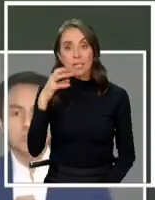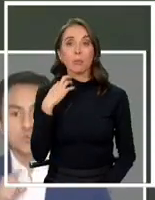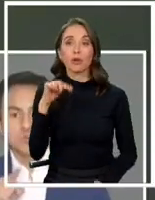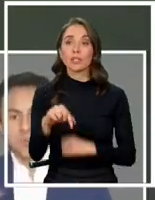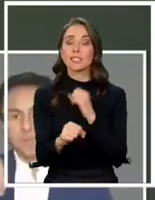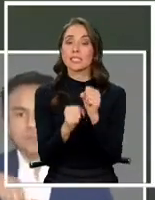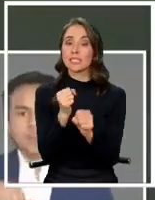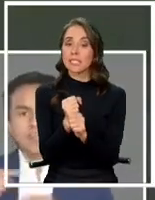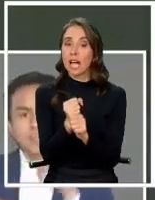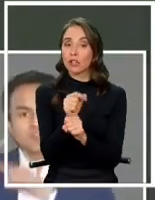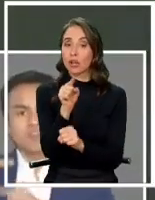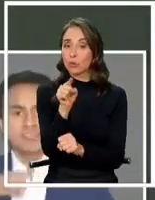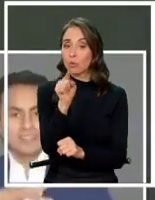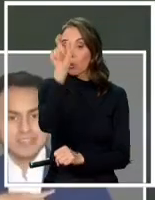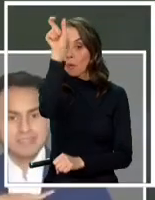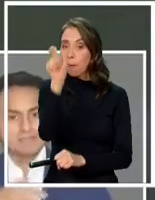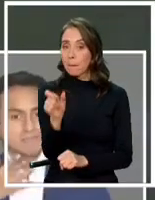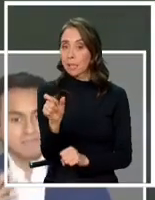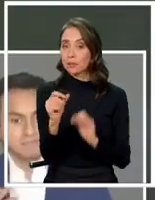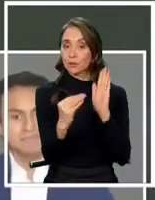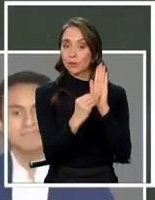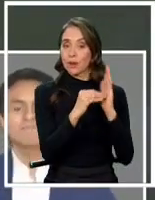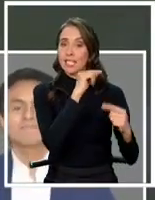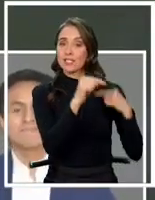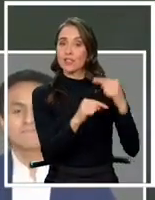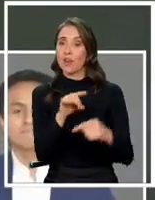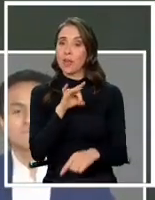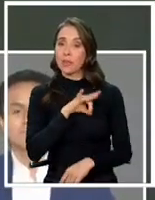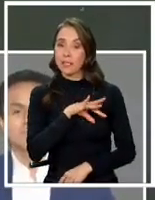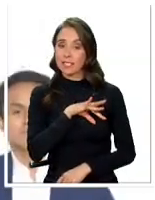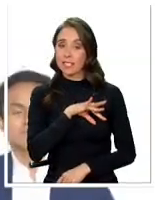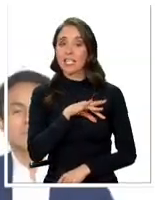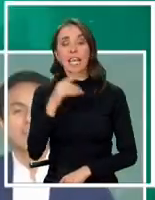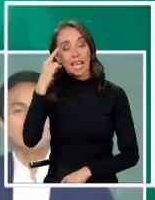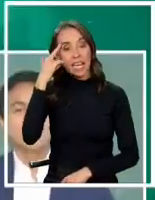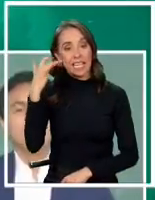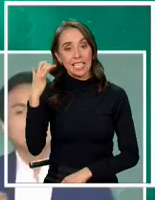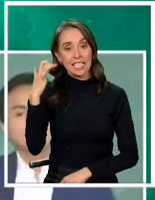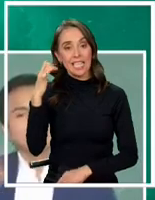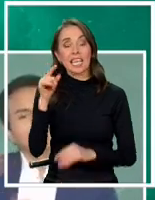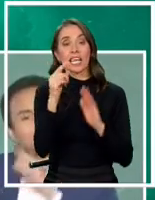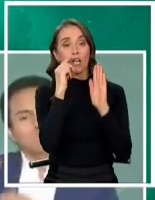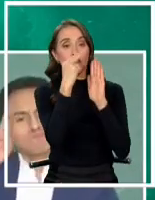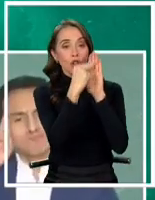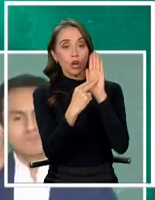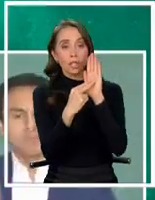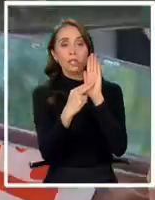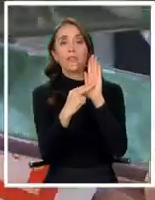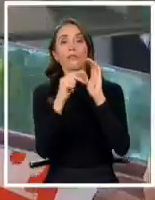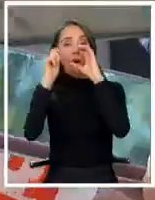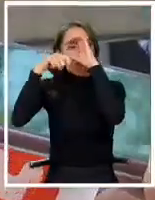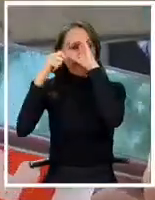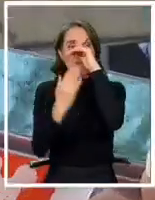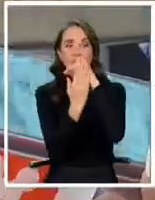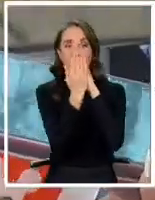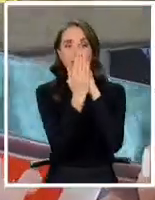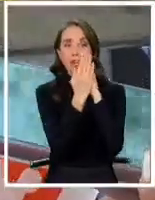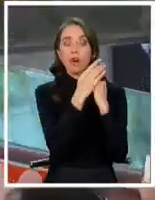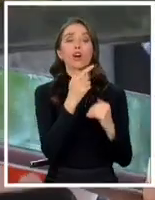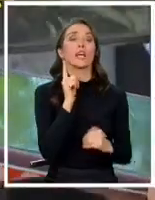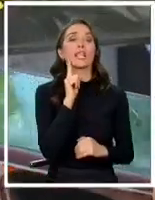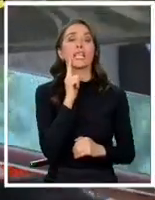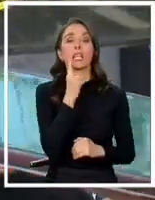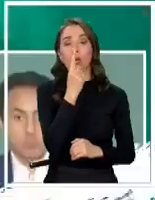Este año serás un personaje de la historia de Chile. Creemos que el contenido y el tono del video pueda tener una